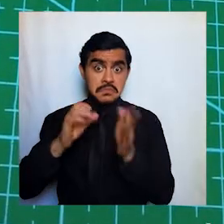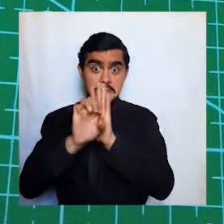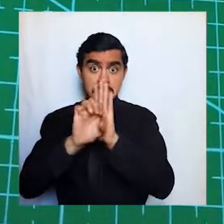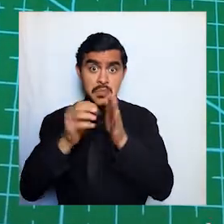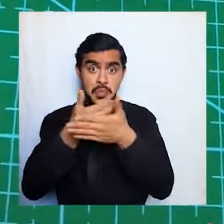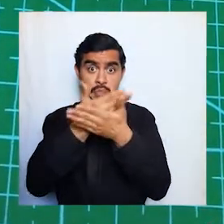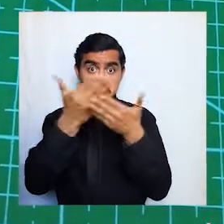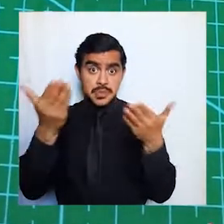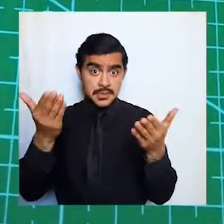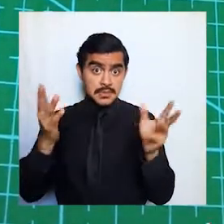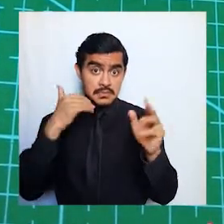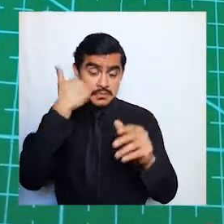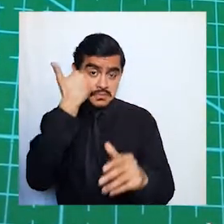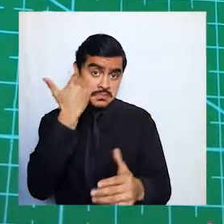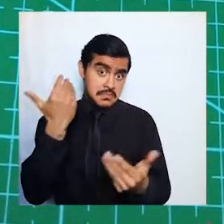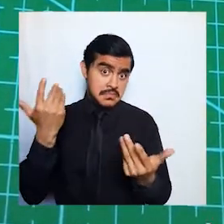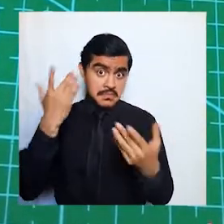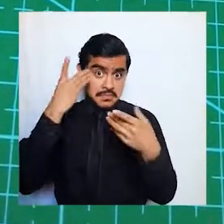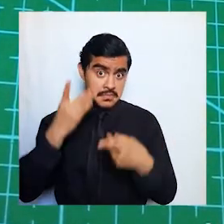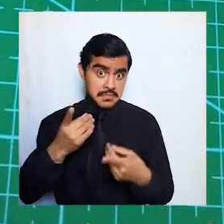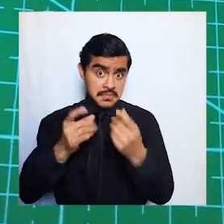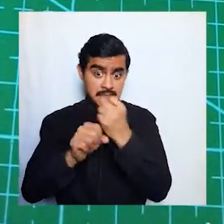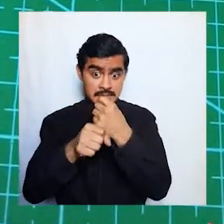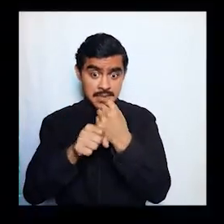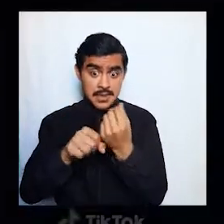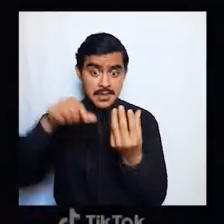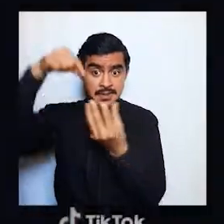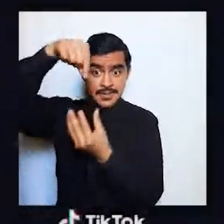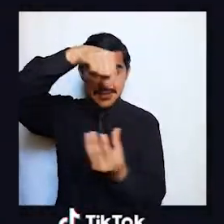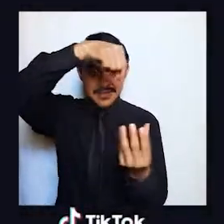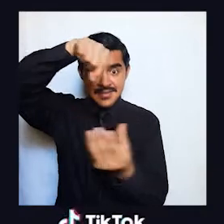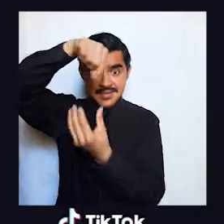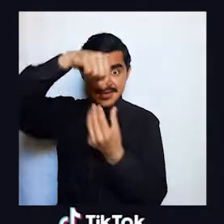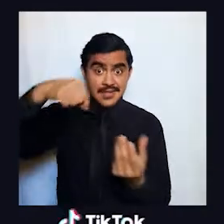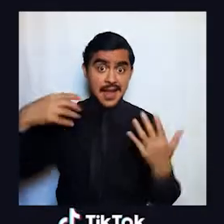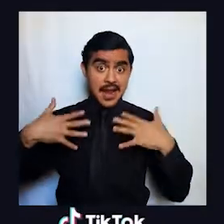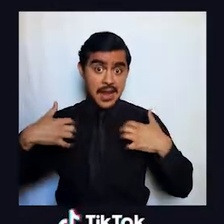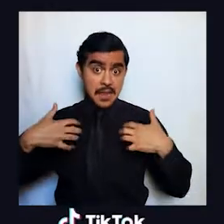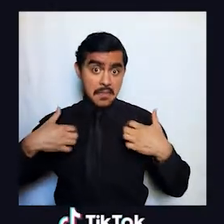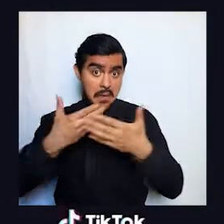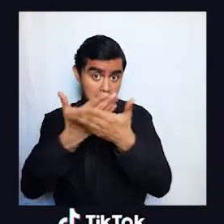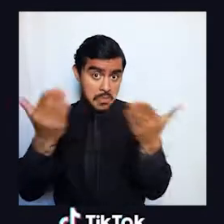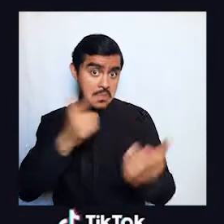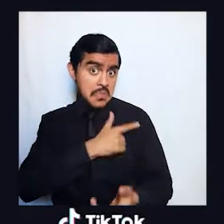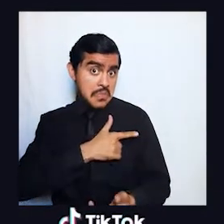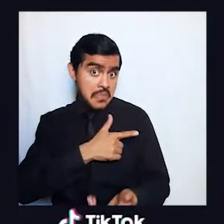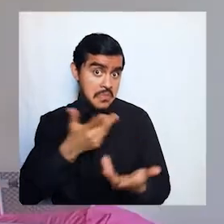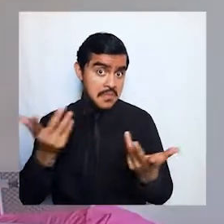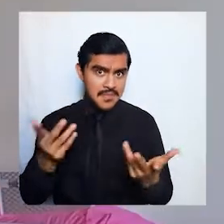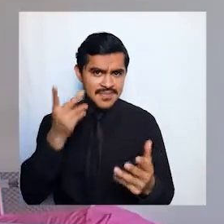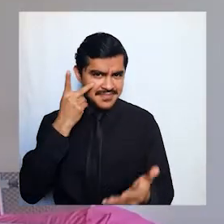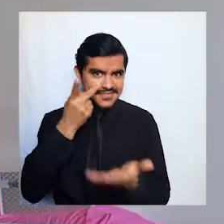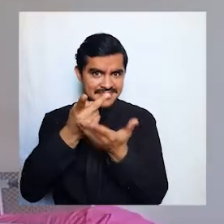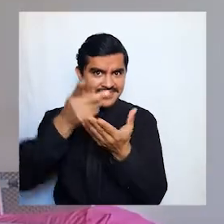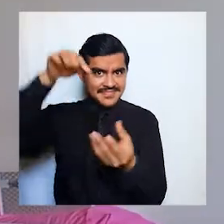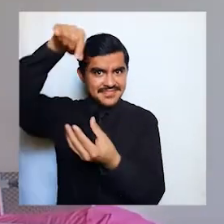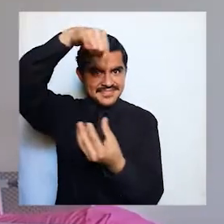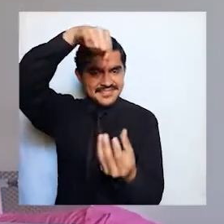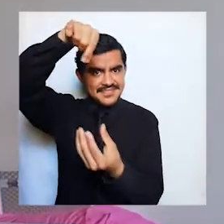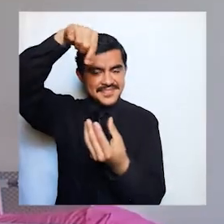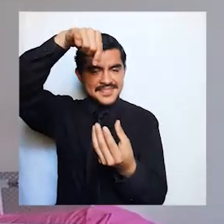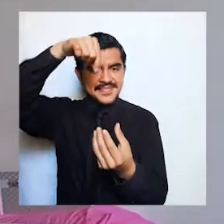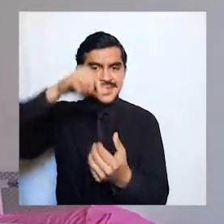hace llaveritos con animalitos que a les guste ven el llaverito